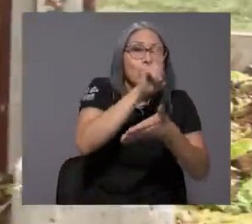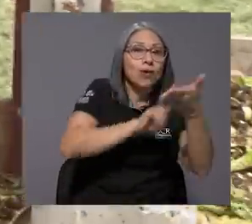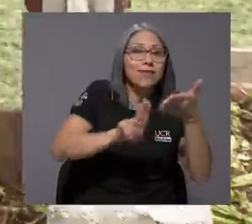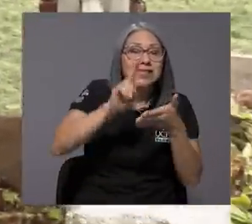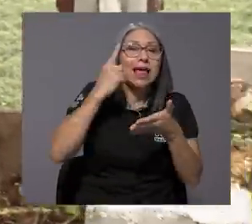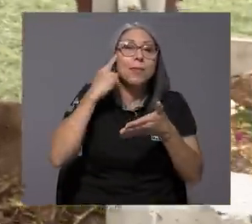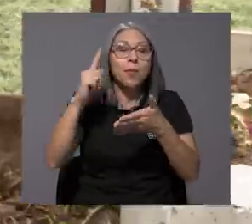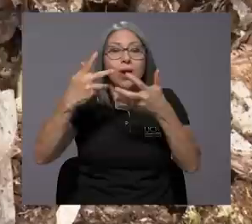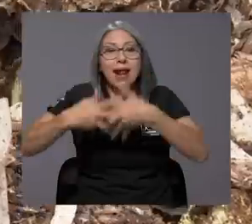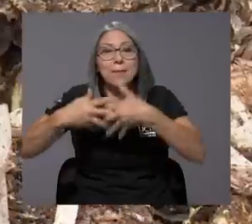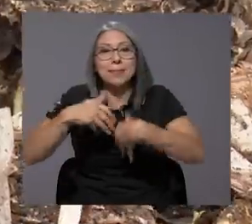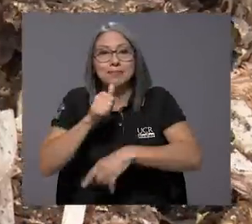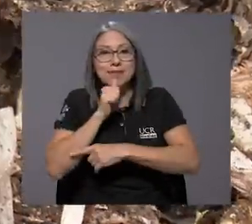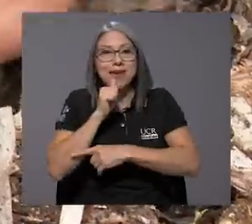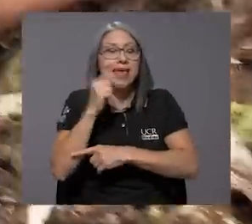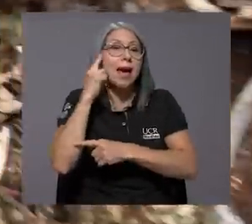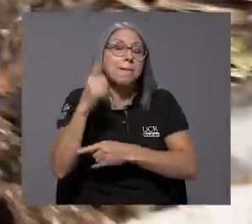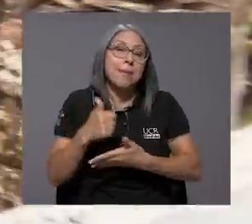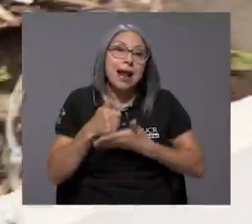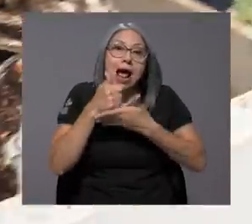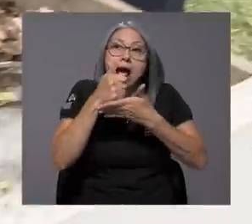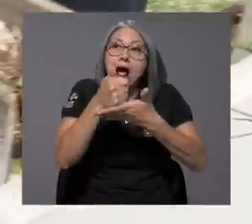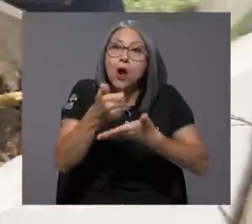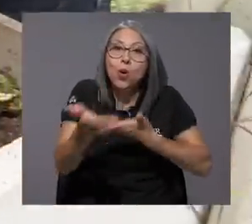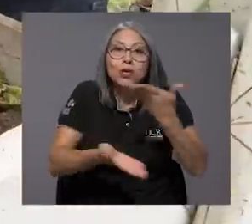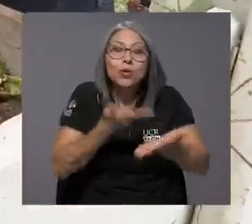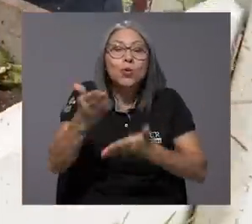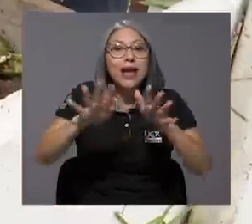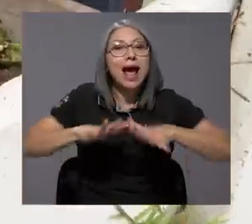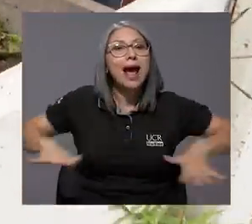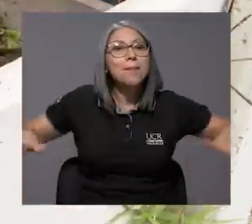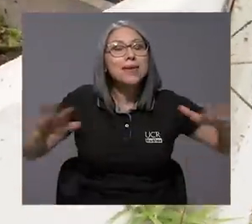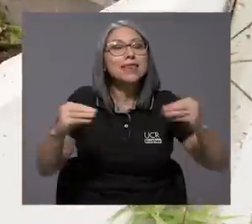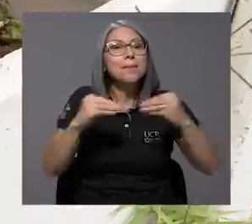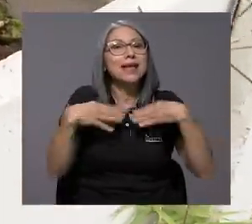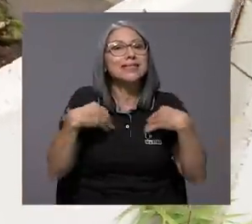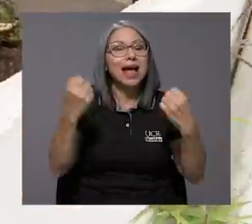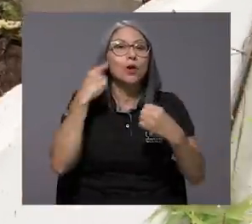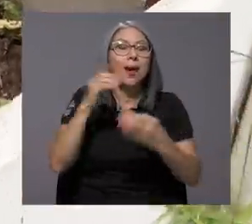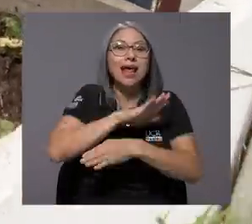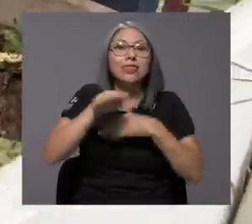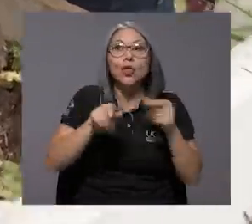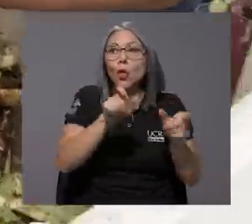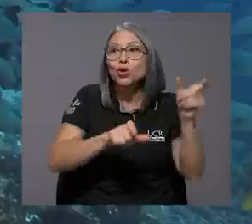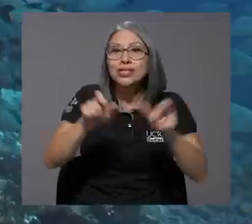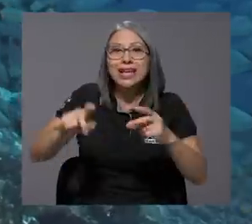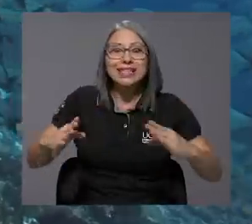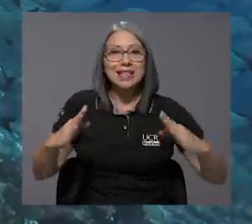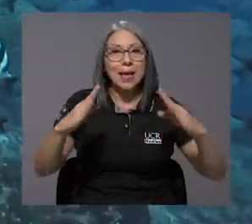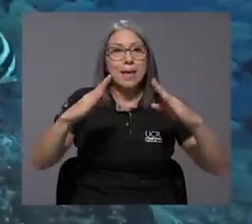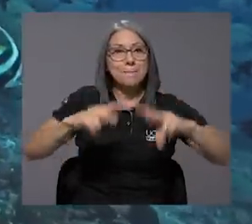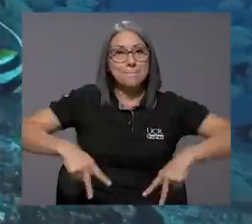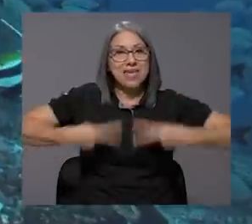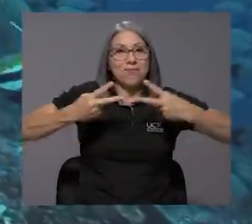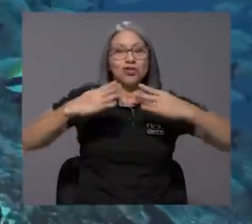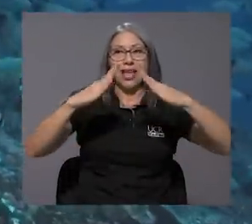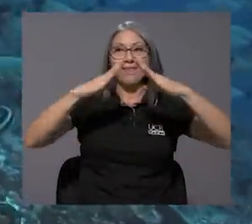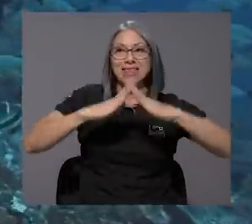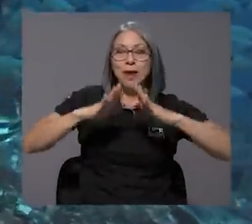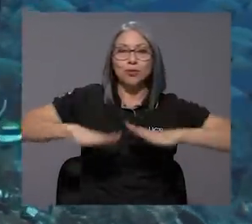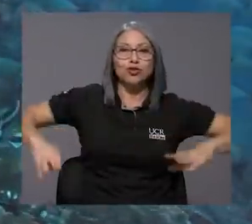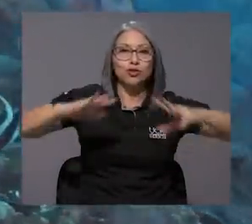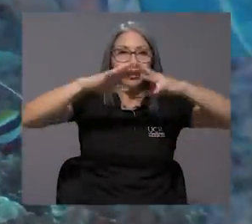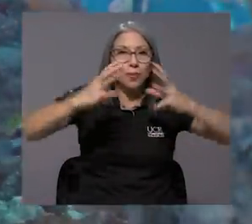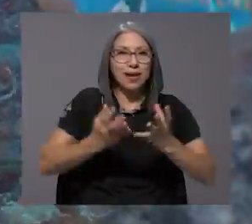academia y el sector privado a fin de contribuir a un ambiente más sano para todos los seres vivos que habitamos nuestro